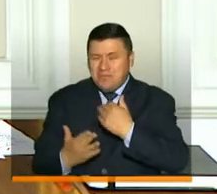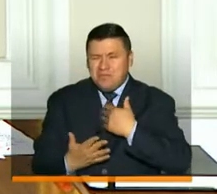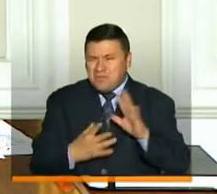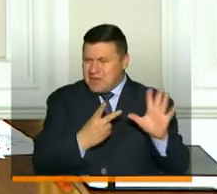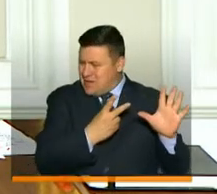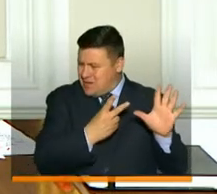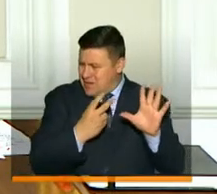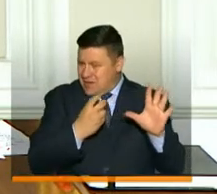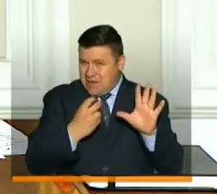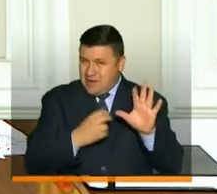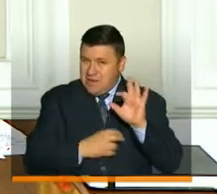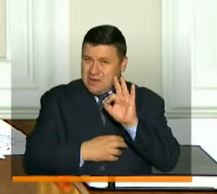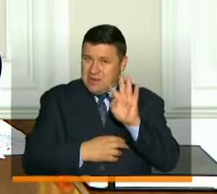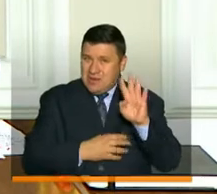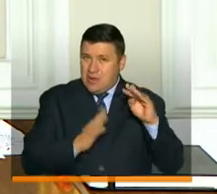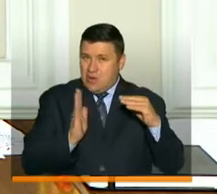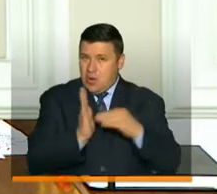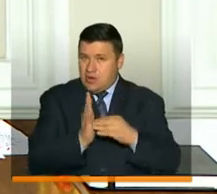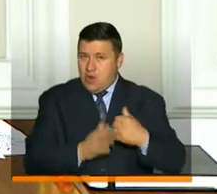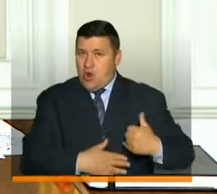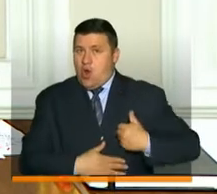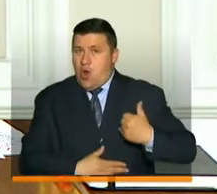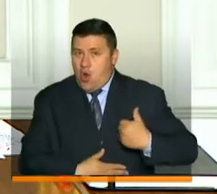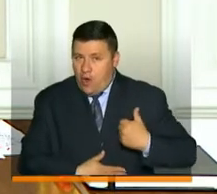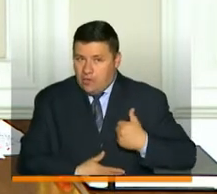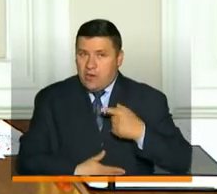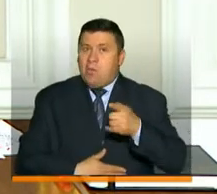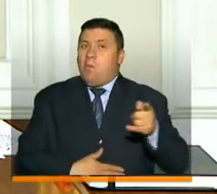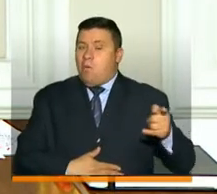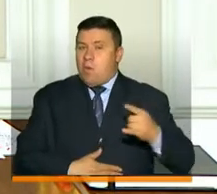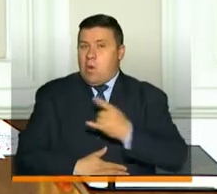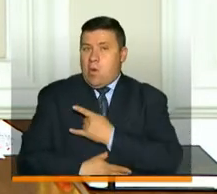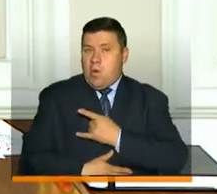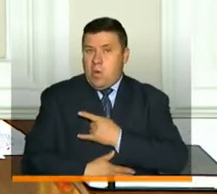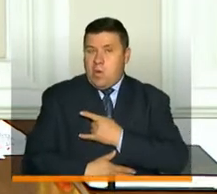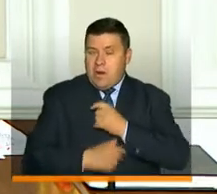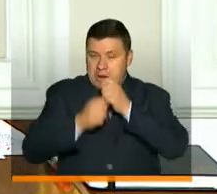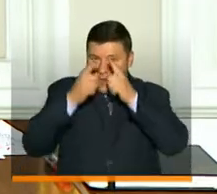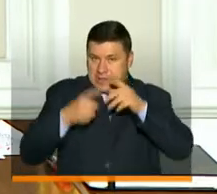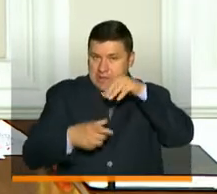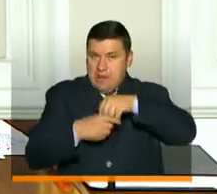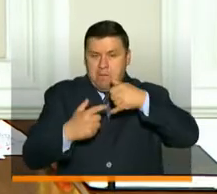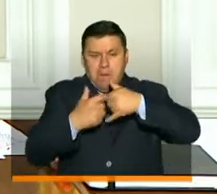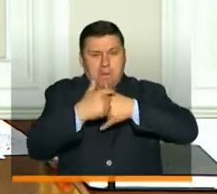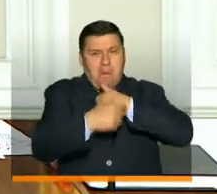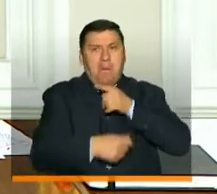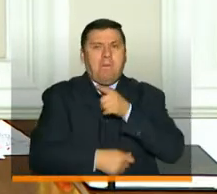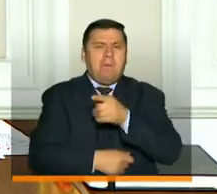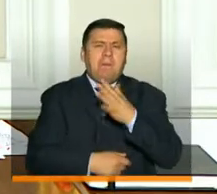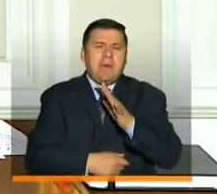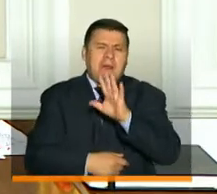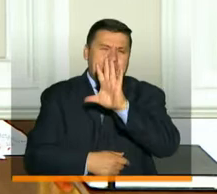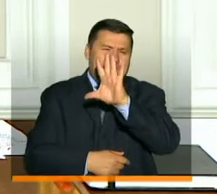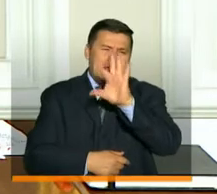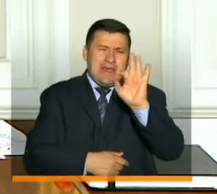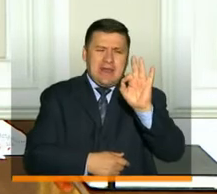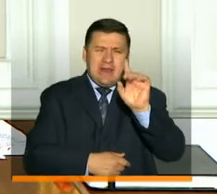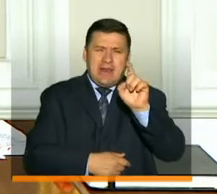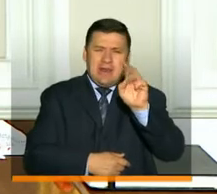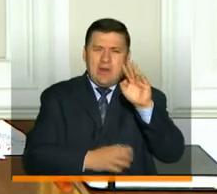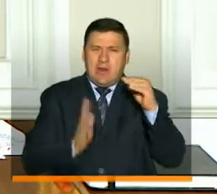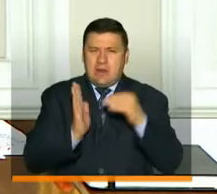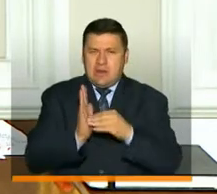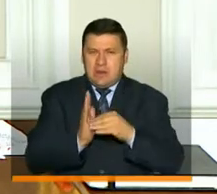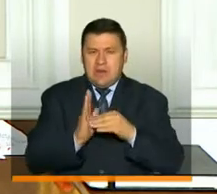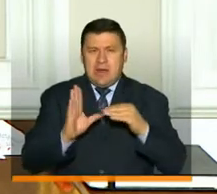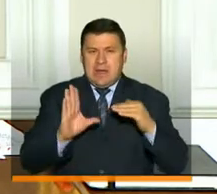cerca de 734 mil jóvenes que tenemos en las universidades públicas del país, cerca de 569